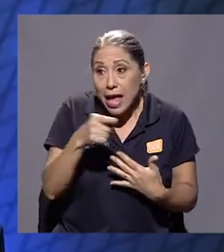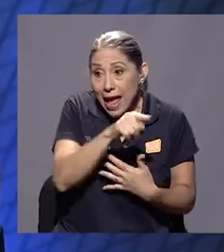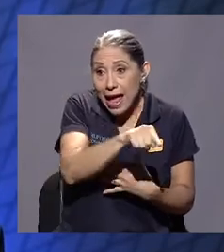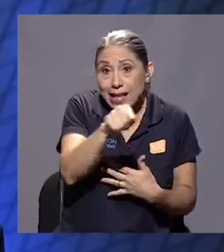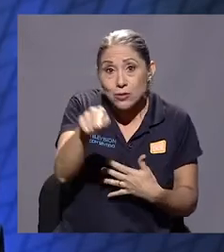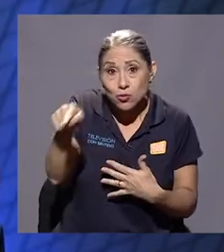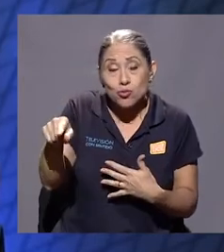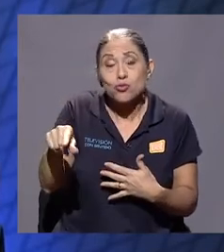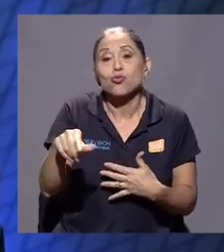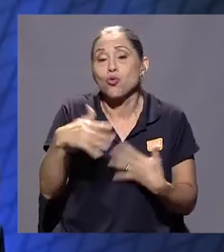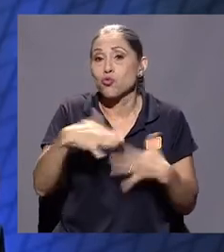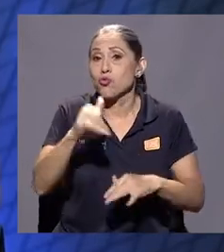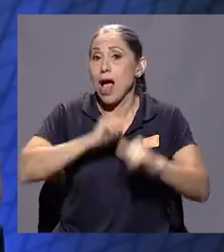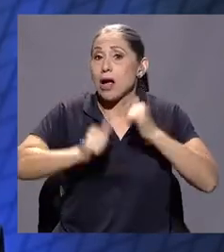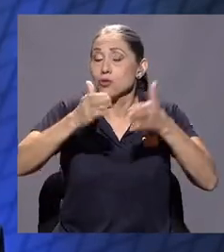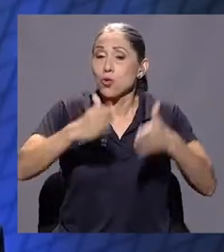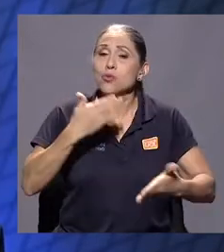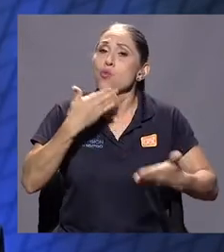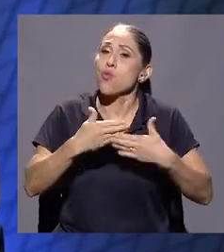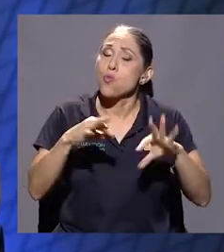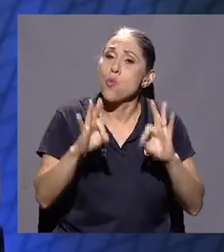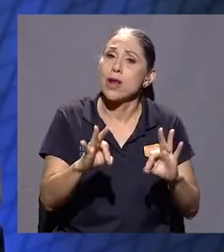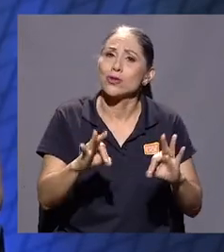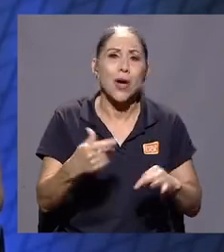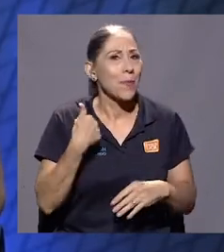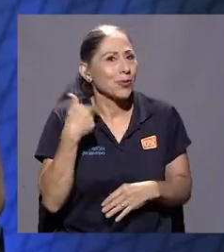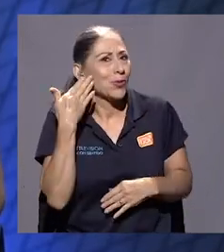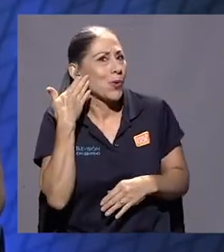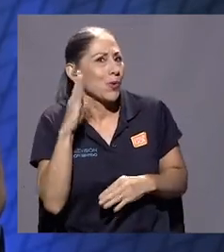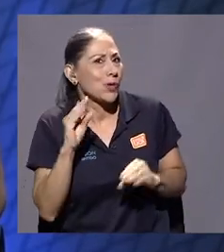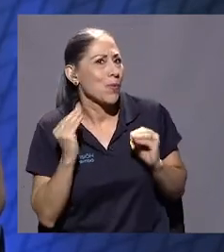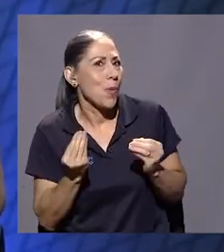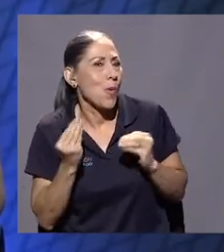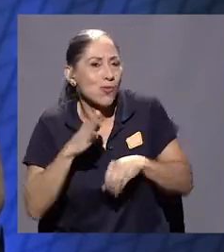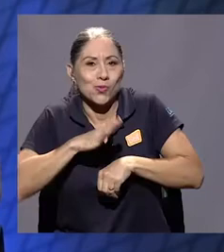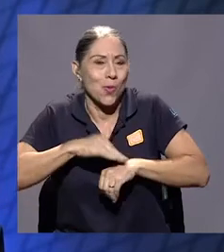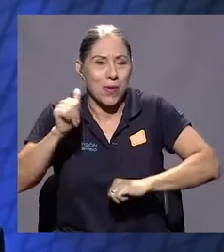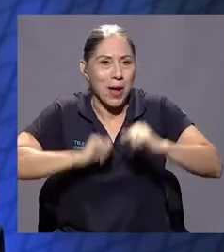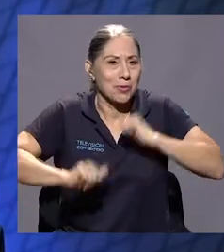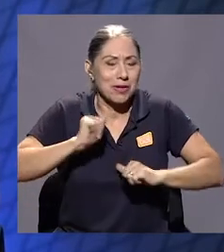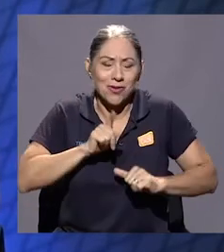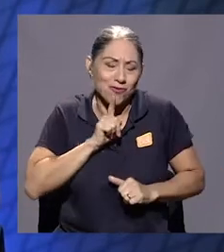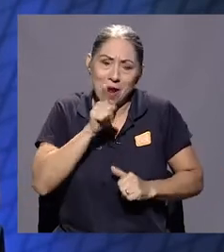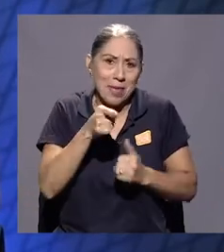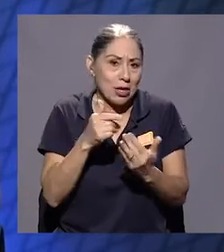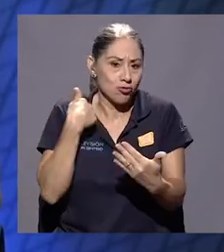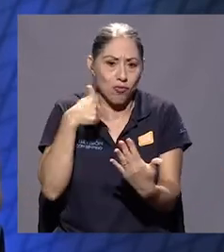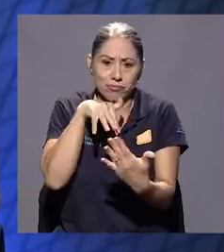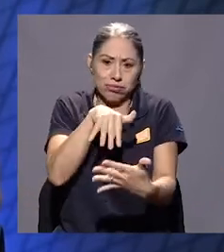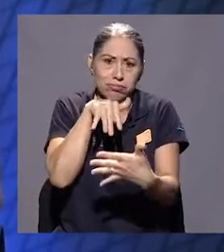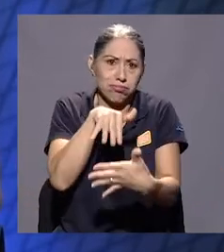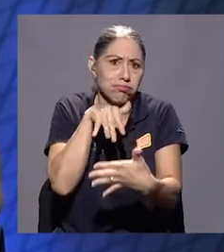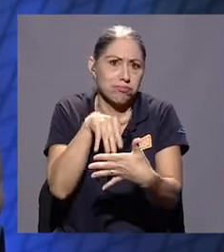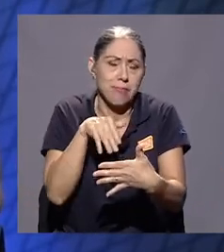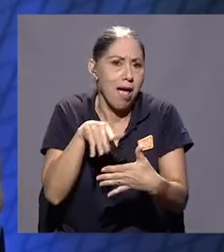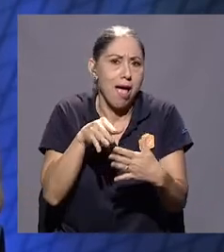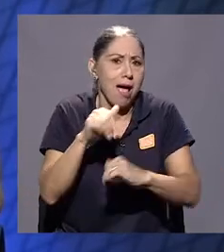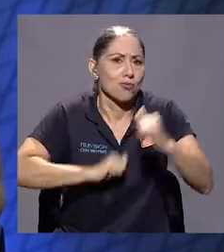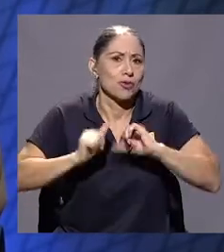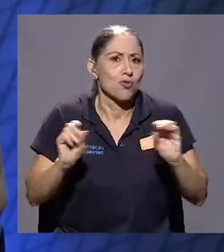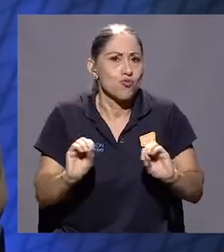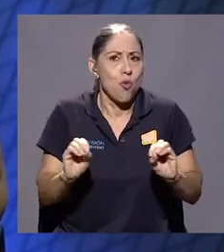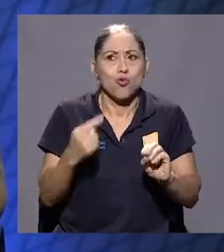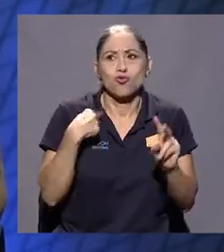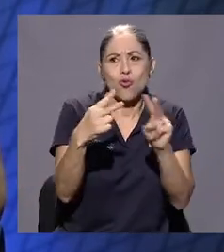son actores sumamente buenos la verdad, no conozco mucho de este mundo de la actuación la verdad, no conozco muchos actores pero por decirlo de esta